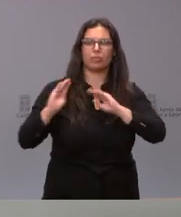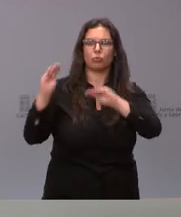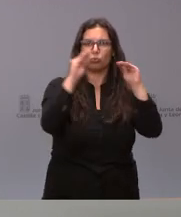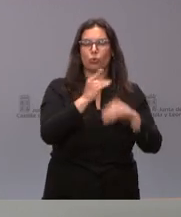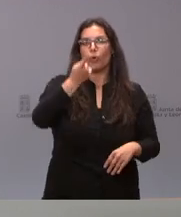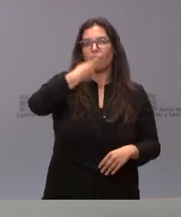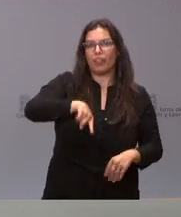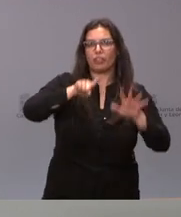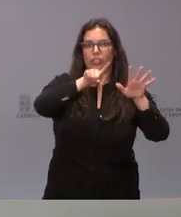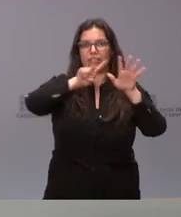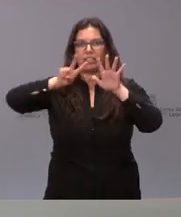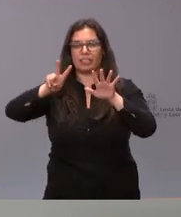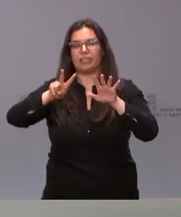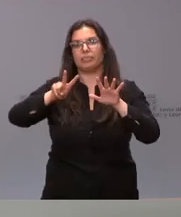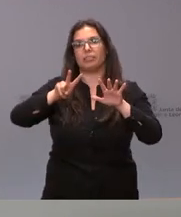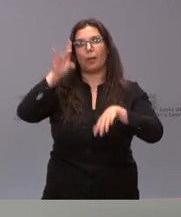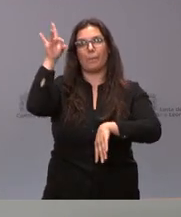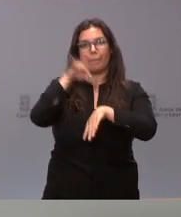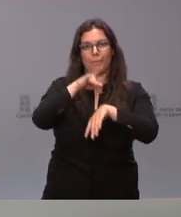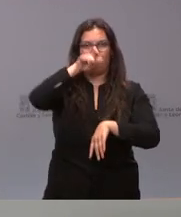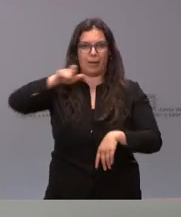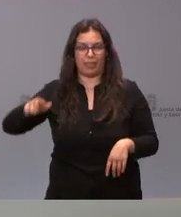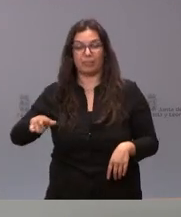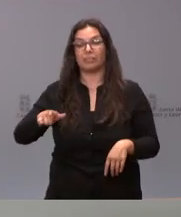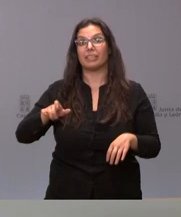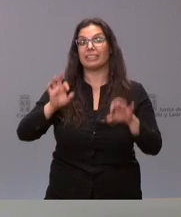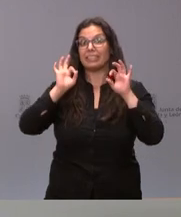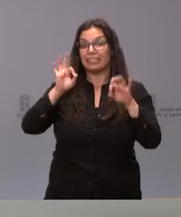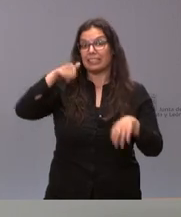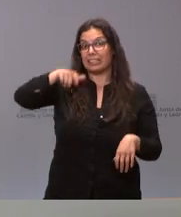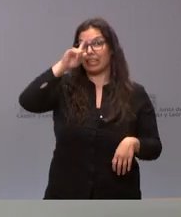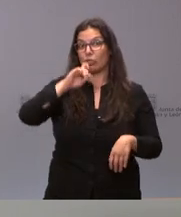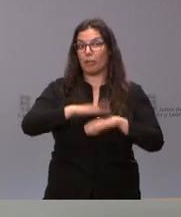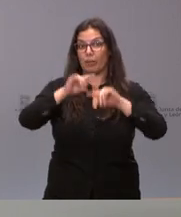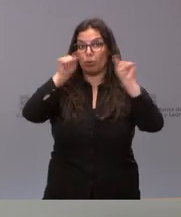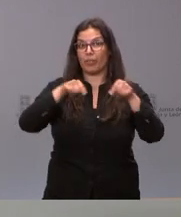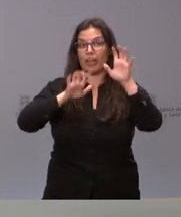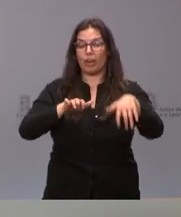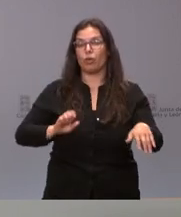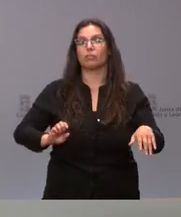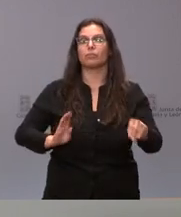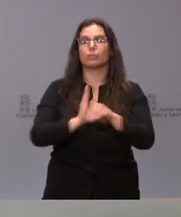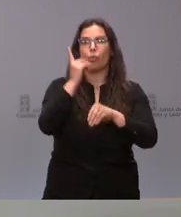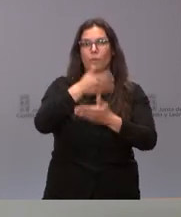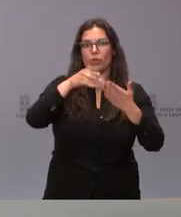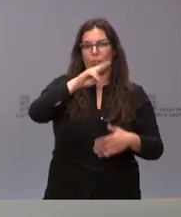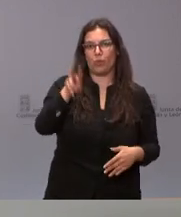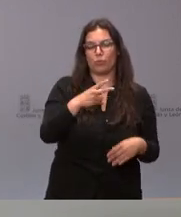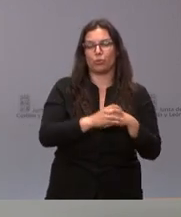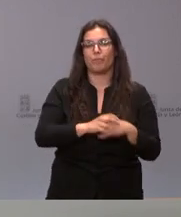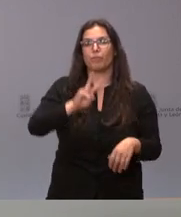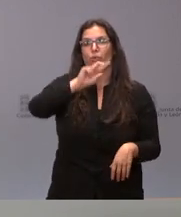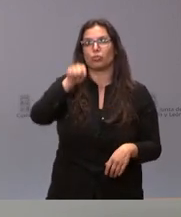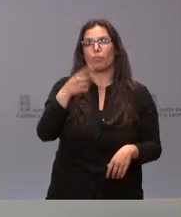autónoma. La inversión en la provincia de León, un millón de euros. 2,4 millones de euros para el suministro de